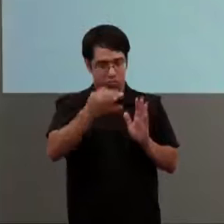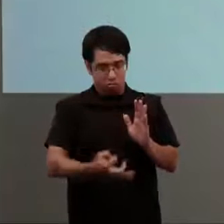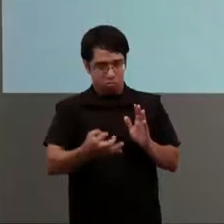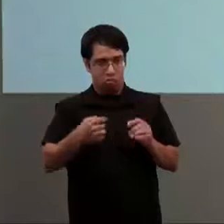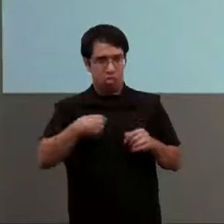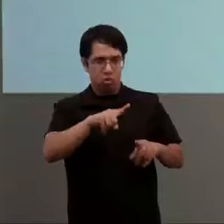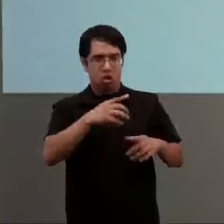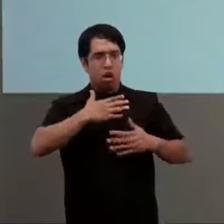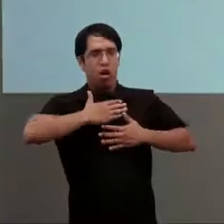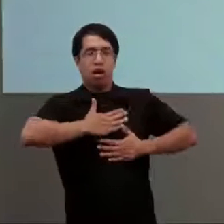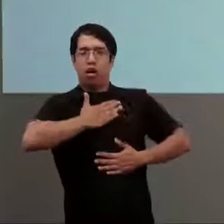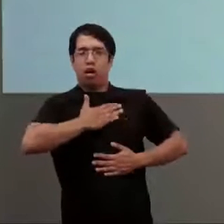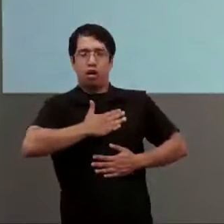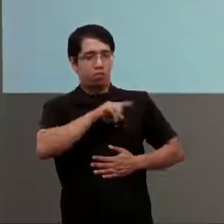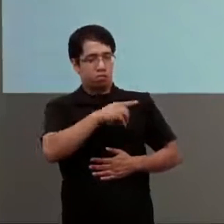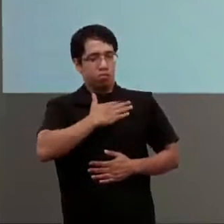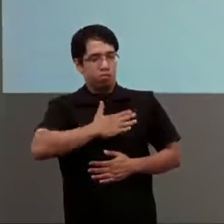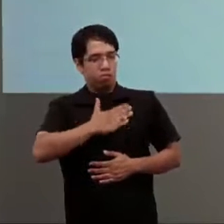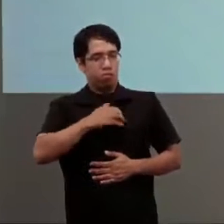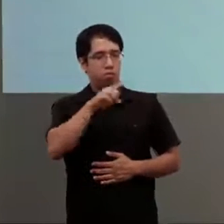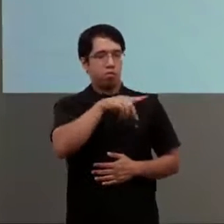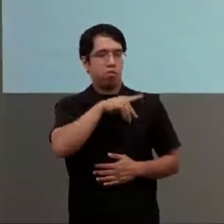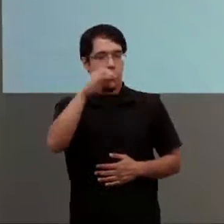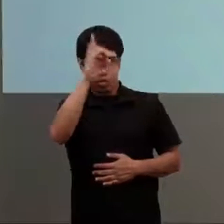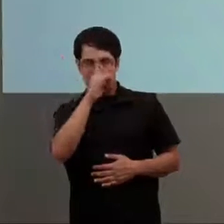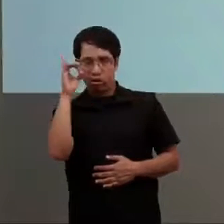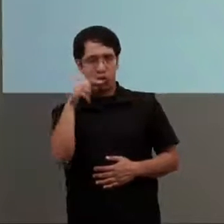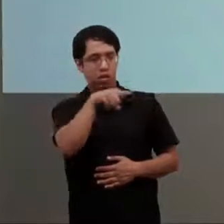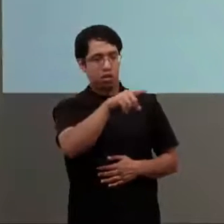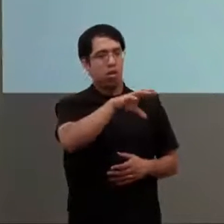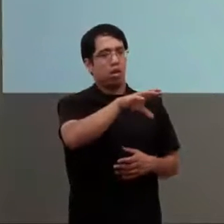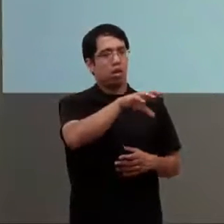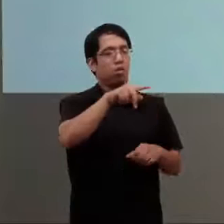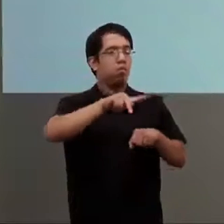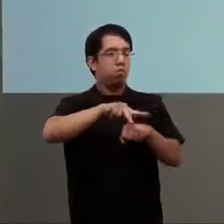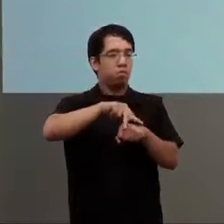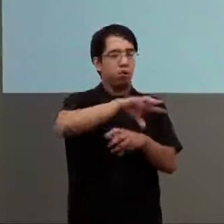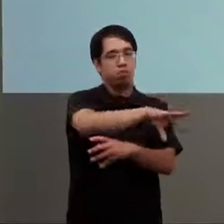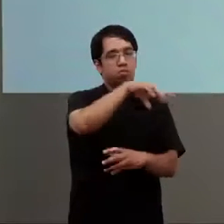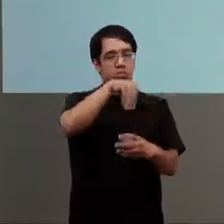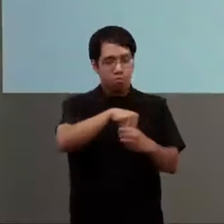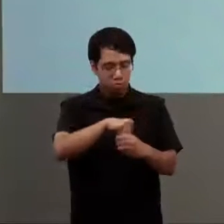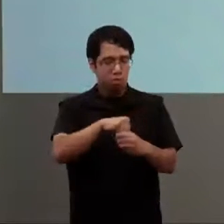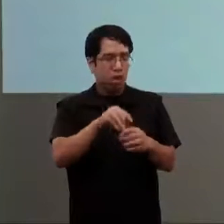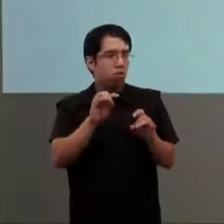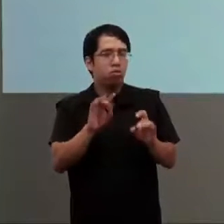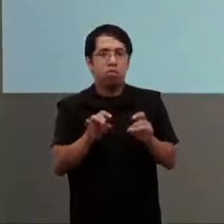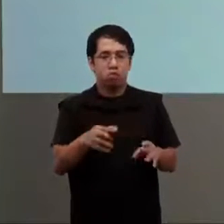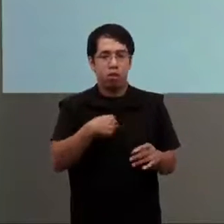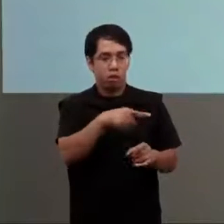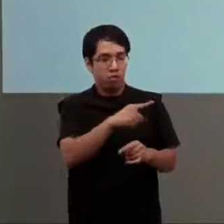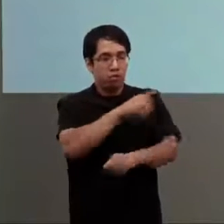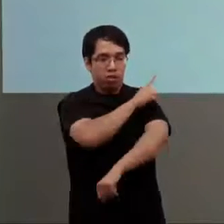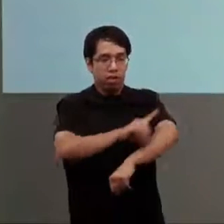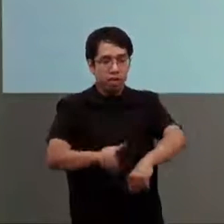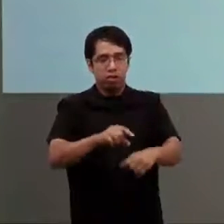servidor que reconozca a la persona con discapacidad como un ciudadano más que tiene derecho a los servicios técnicos